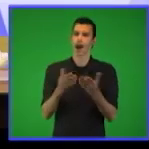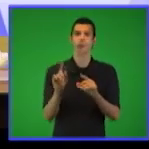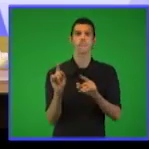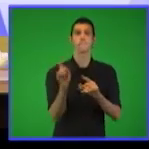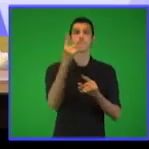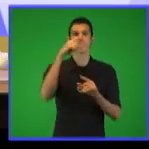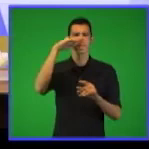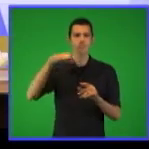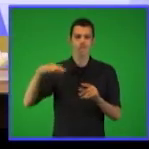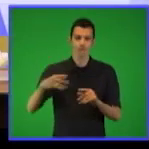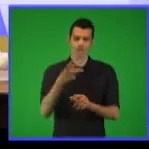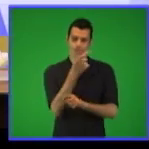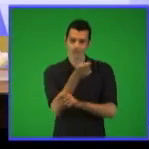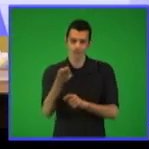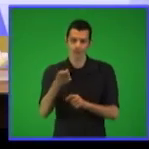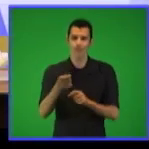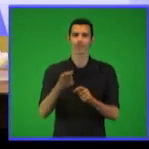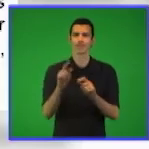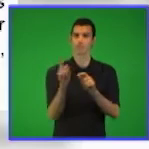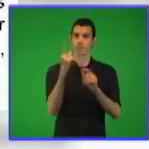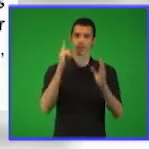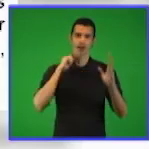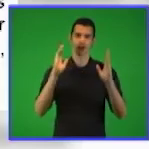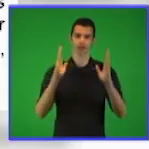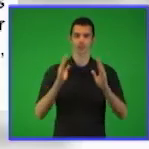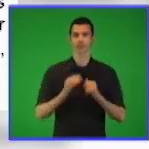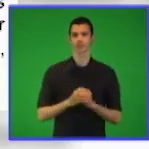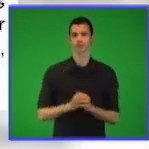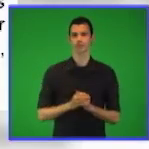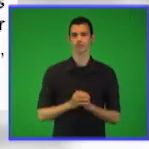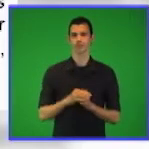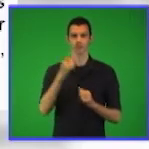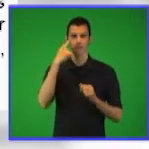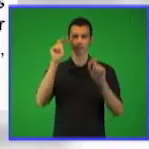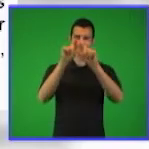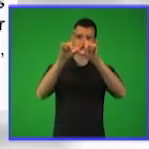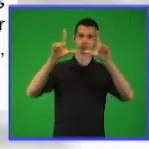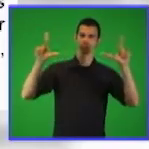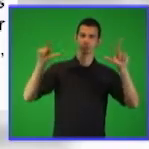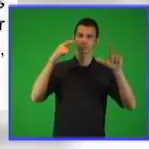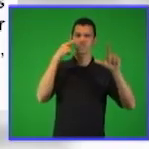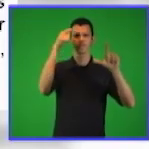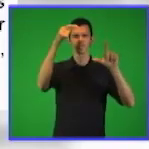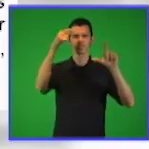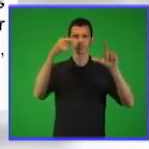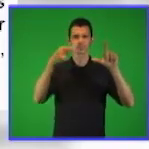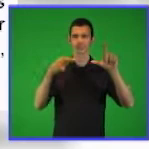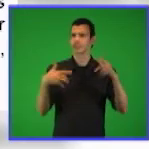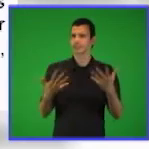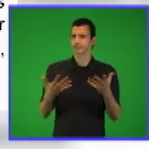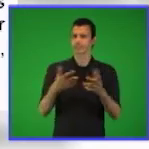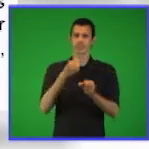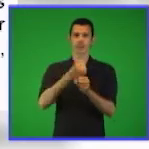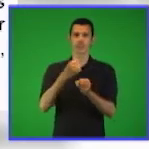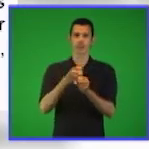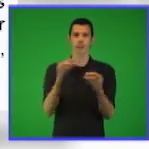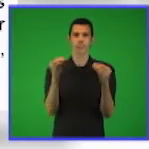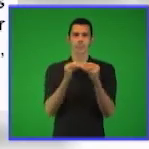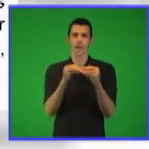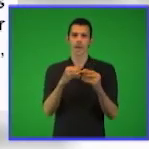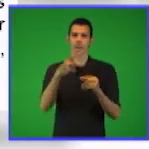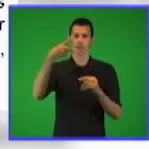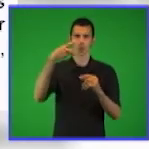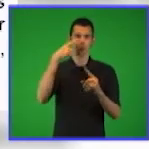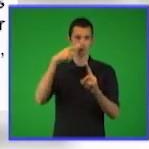especialidad de primera infancia. Vamos a ver que se observa que tienen que trabajar